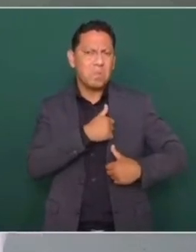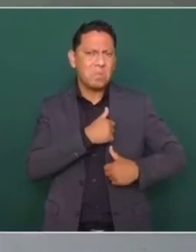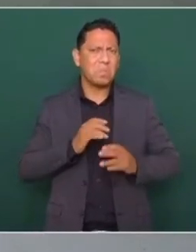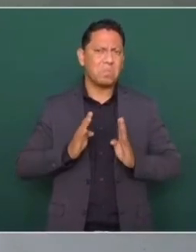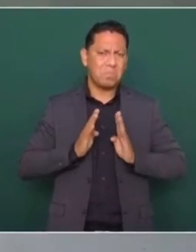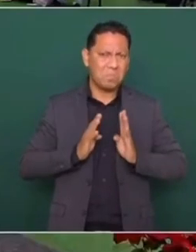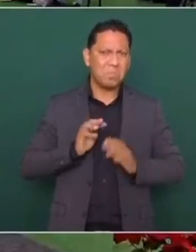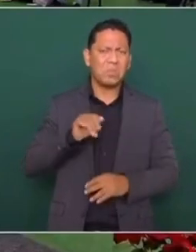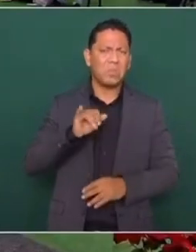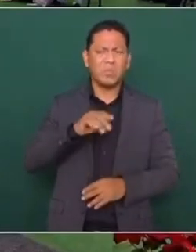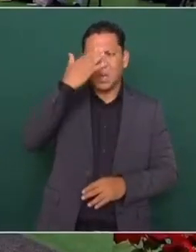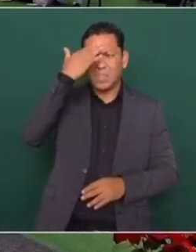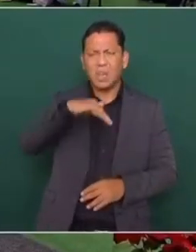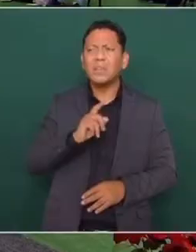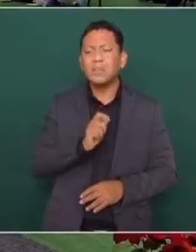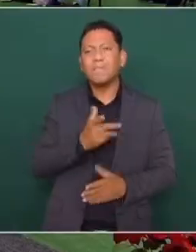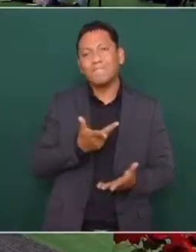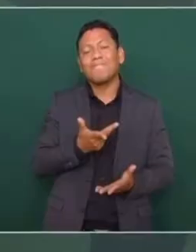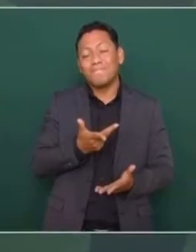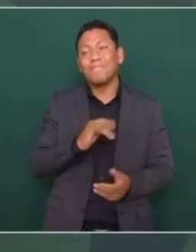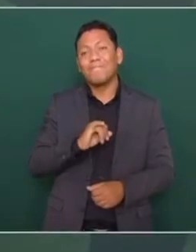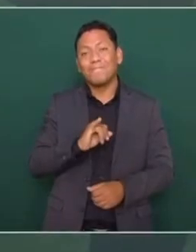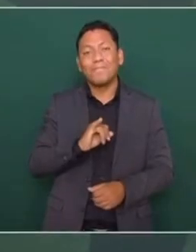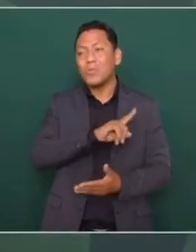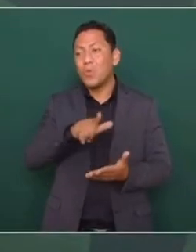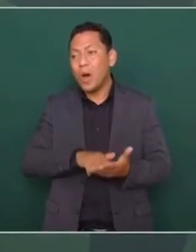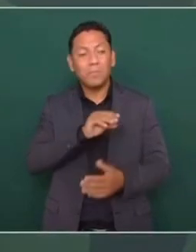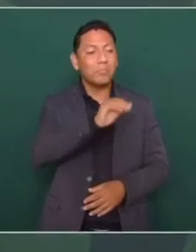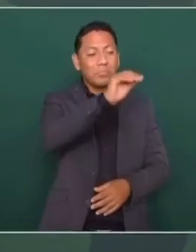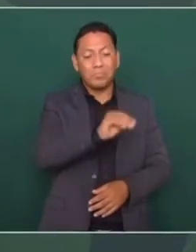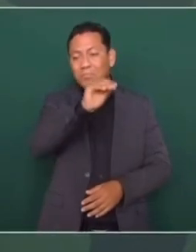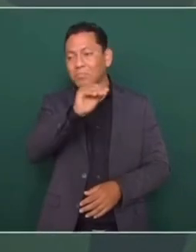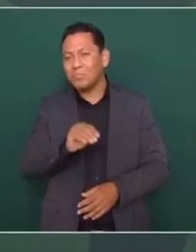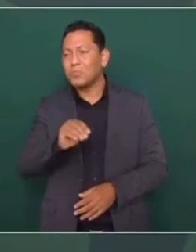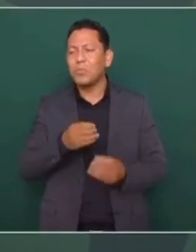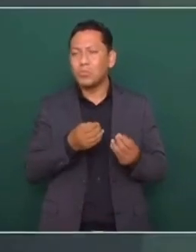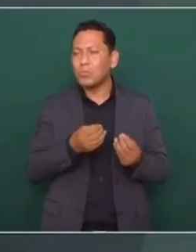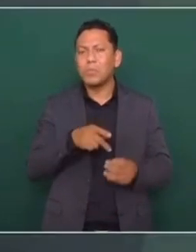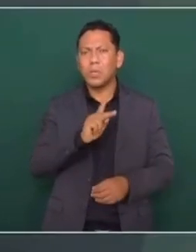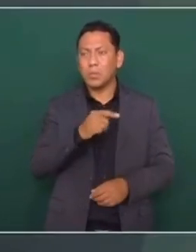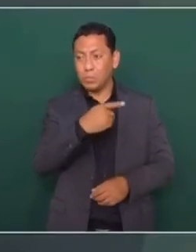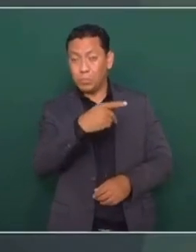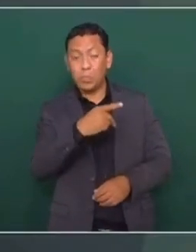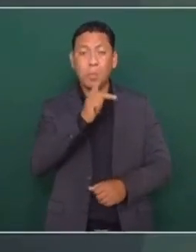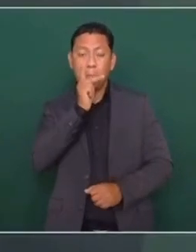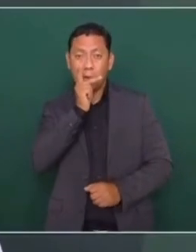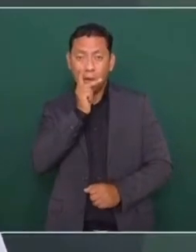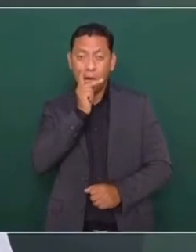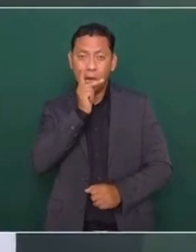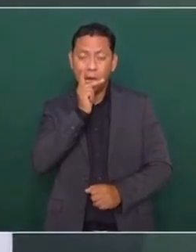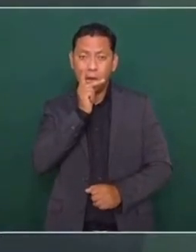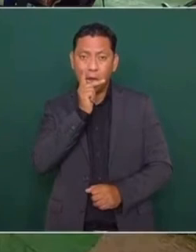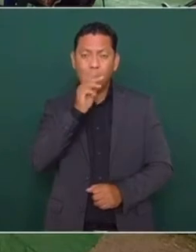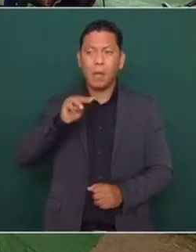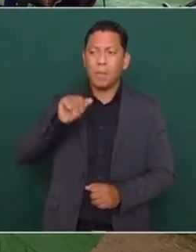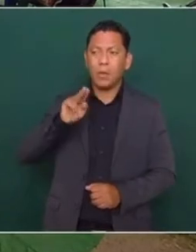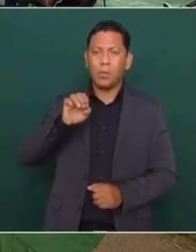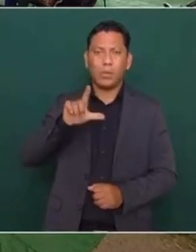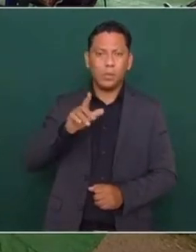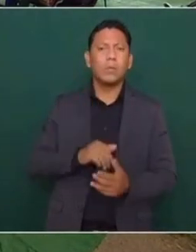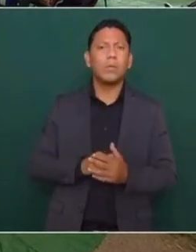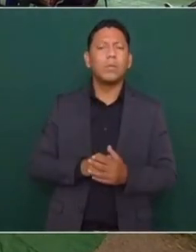marinos, pues tienen que estar en distintos lugares. Pero su papá, Manuel